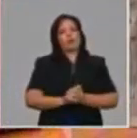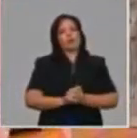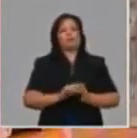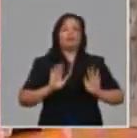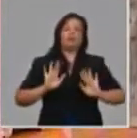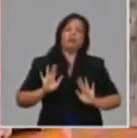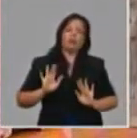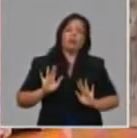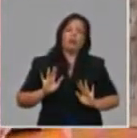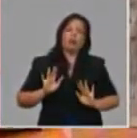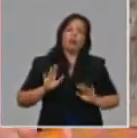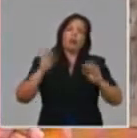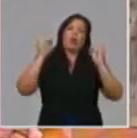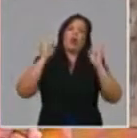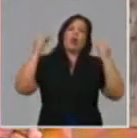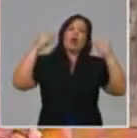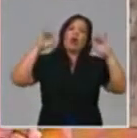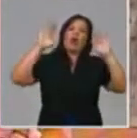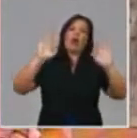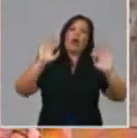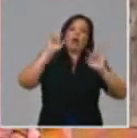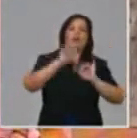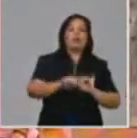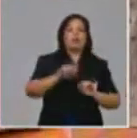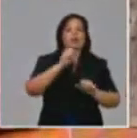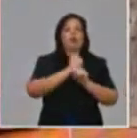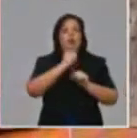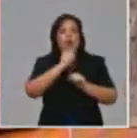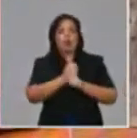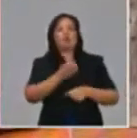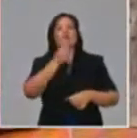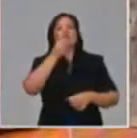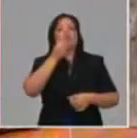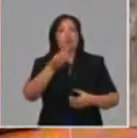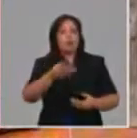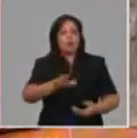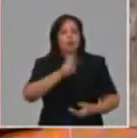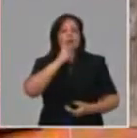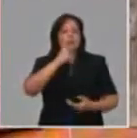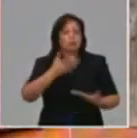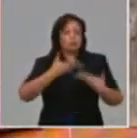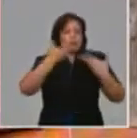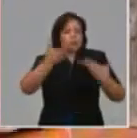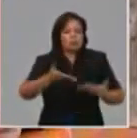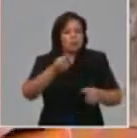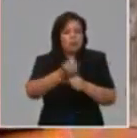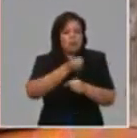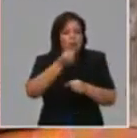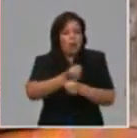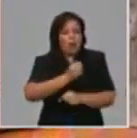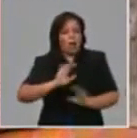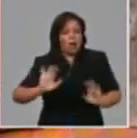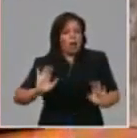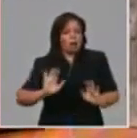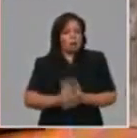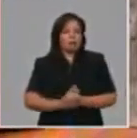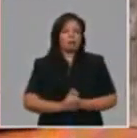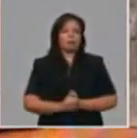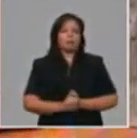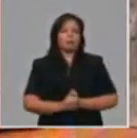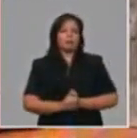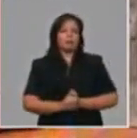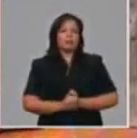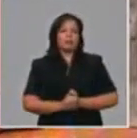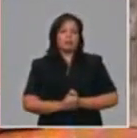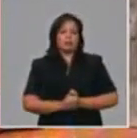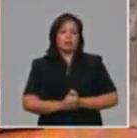fases, esos trabajadores presten ese servicio y no podemos privarlo de ellos en los lugares fundamentales. Bueno, con